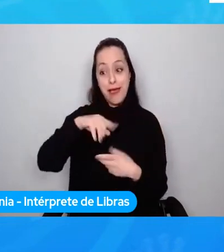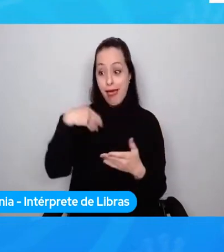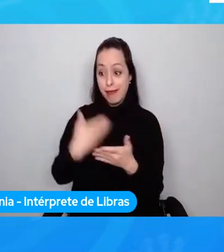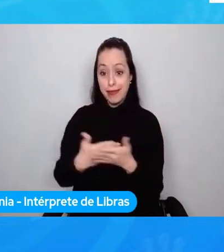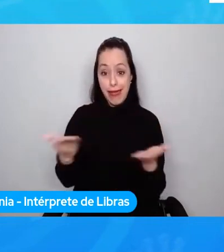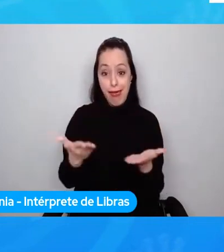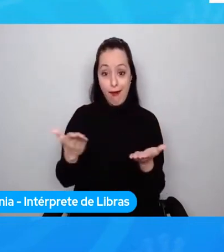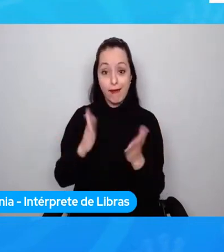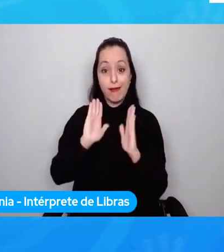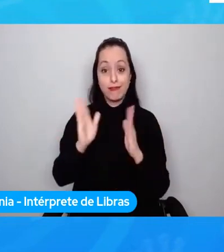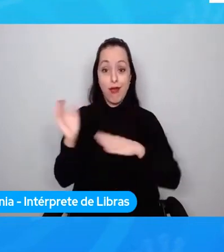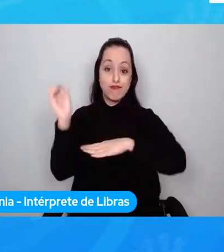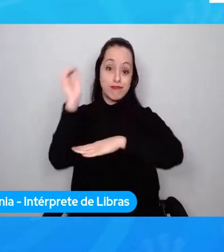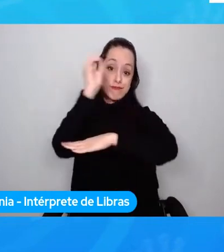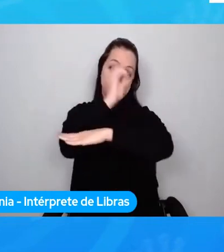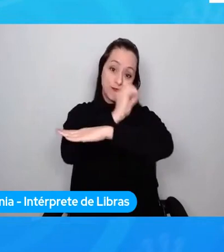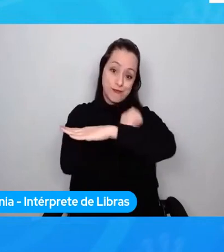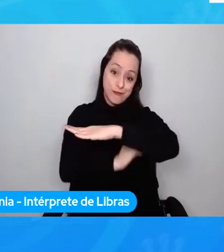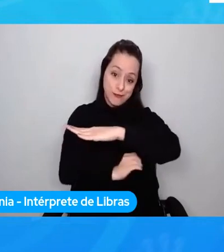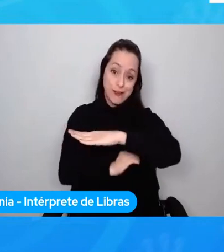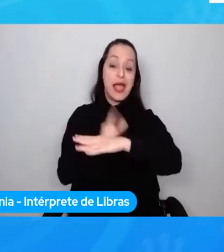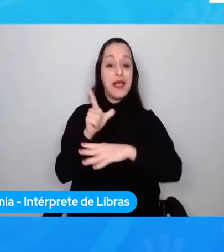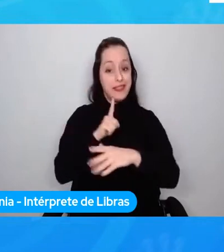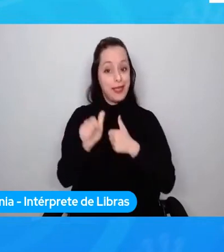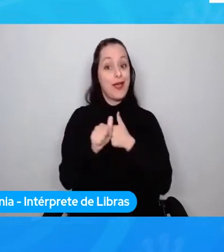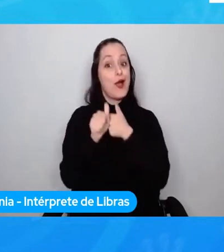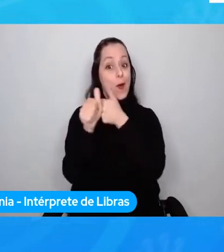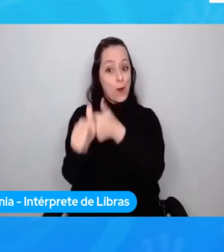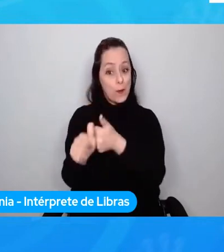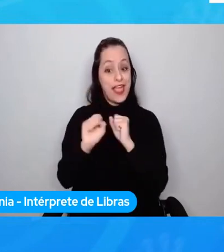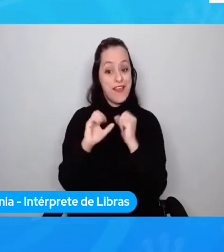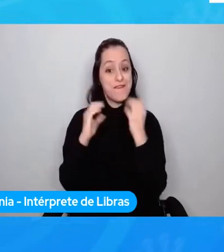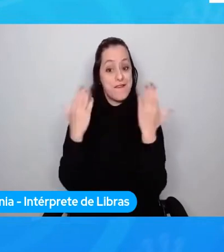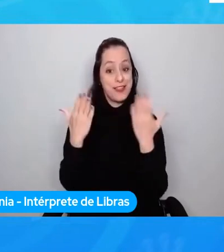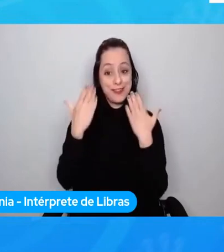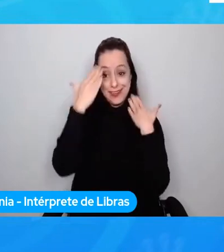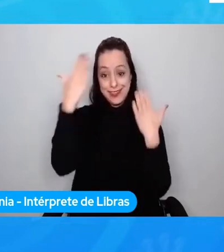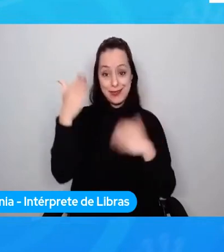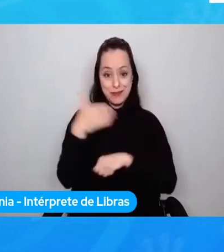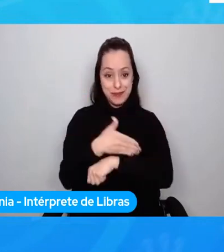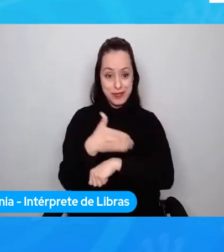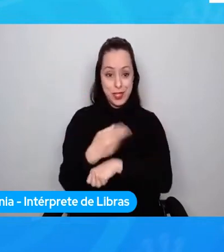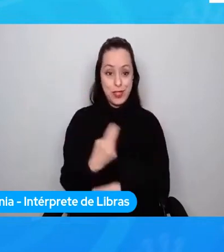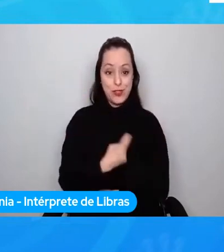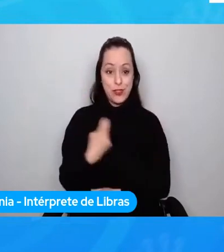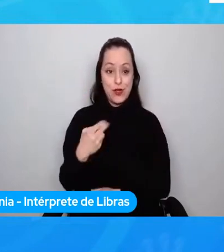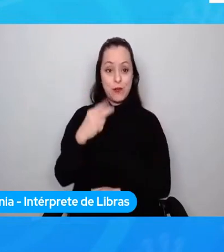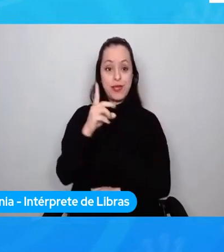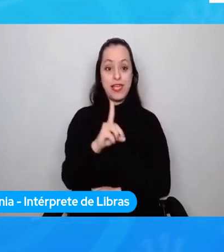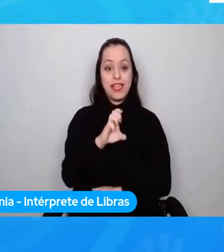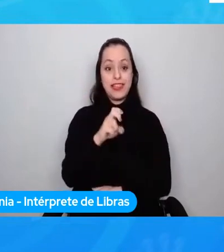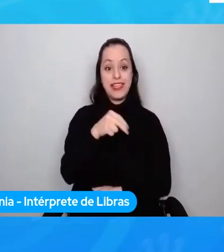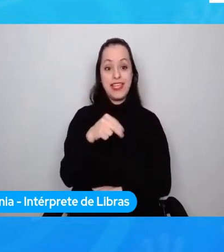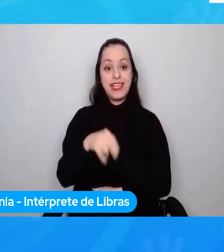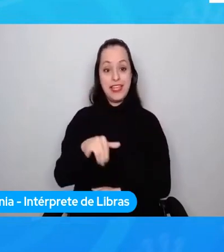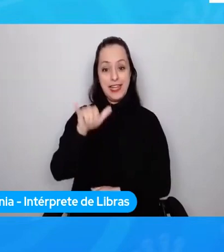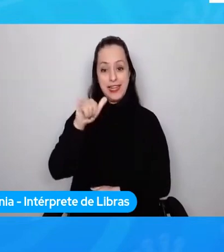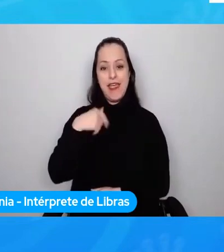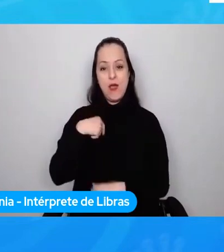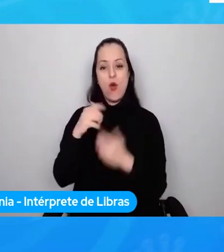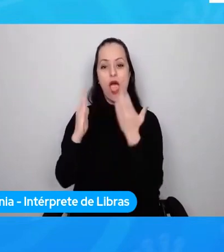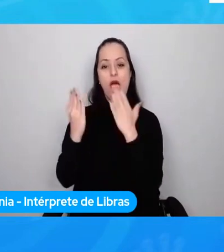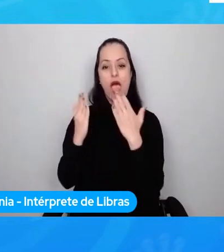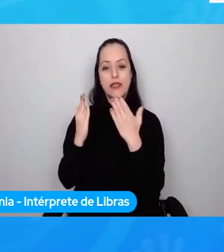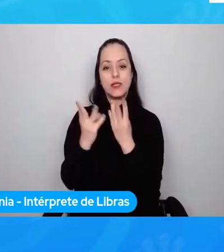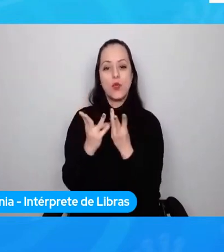Muchísimas gracias por la participación. Mi nombre es Demi Pérez, analista de calidad de software, súper fan